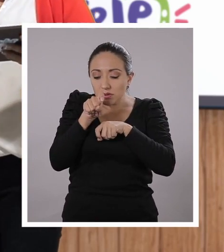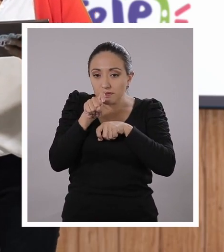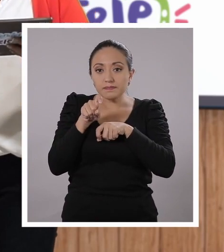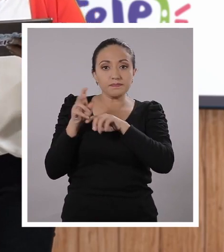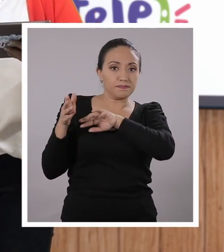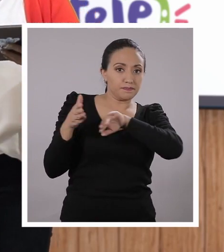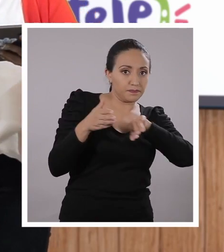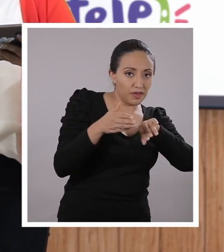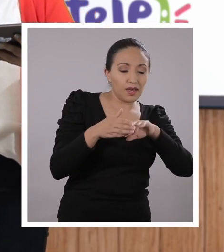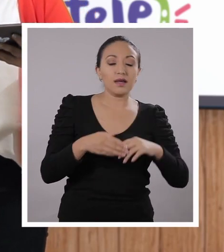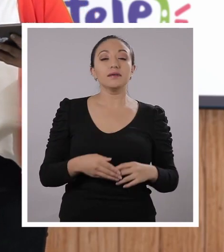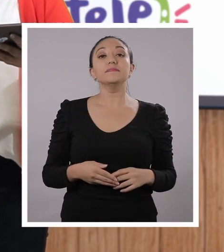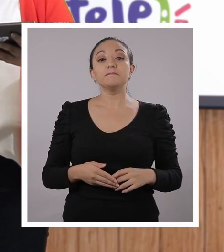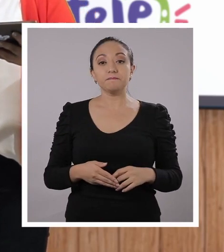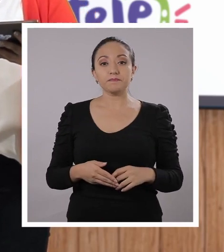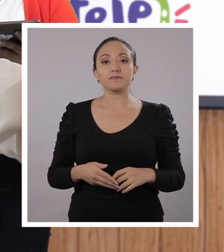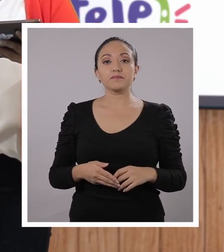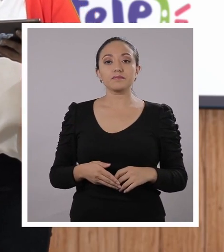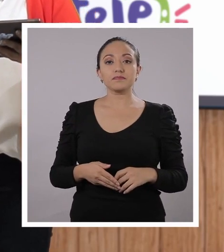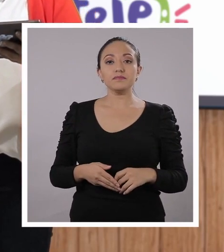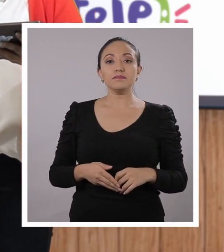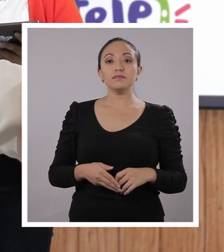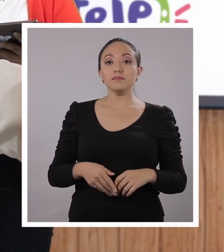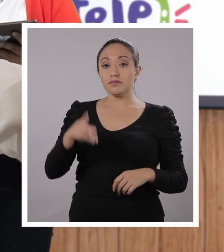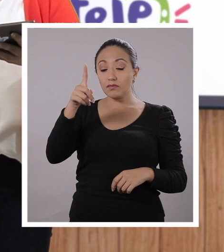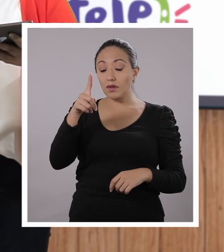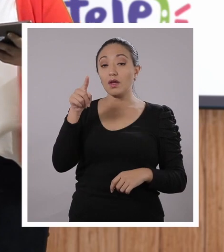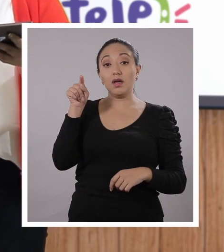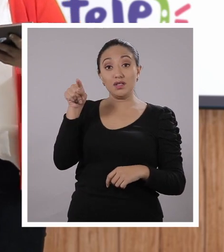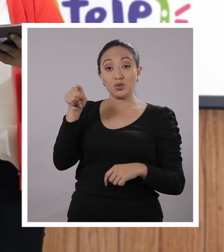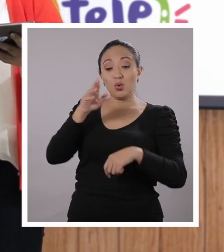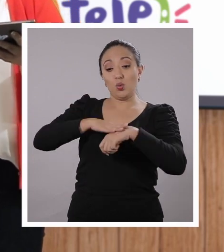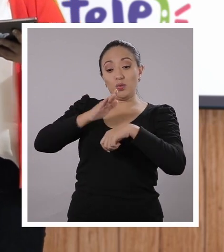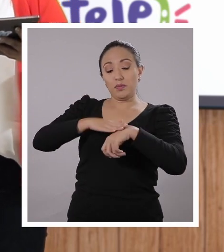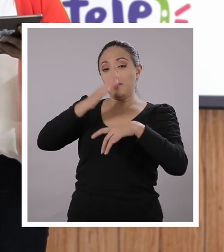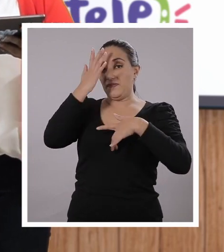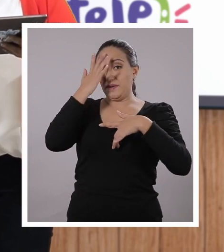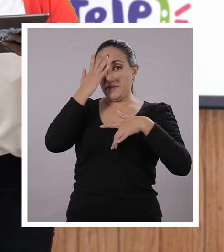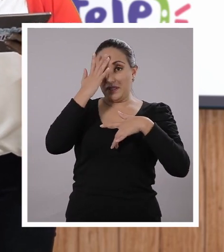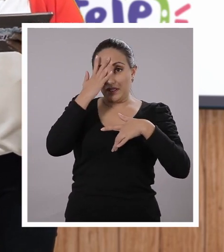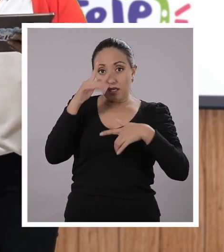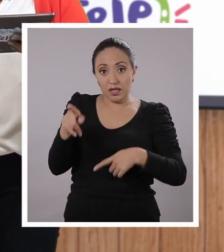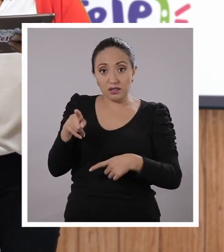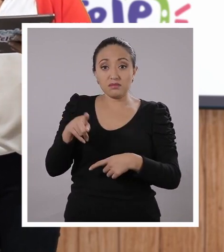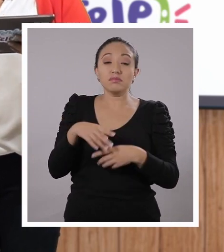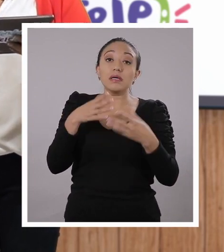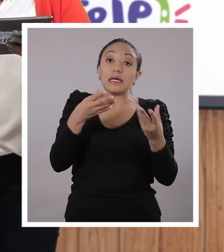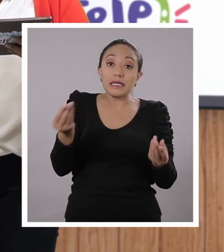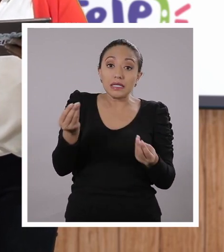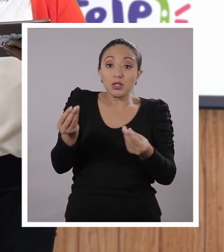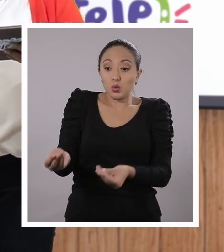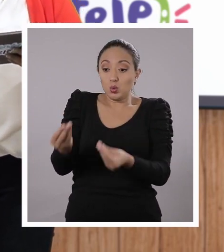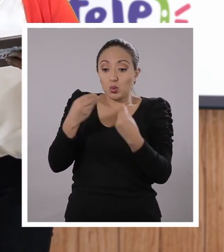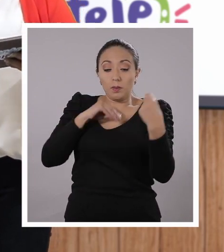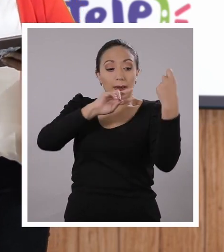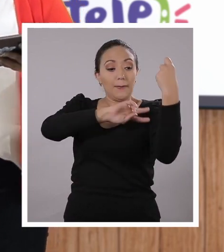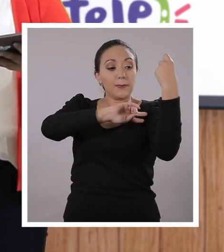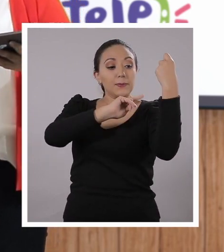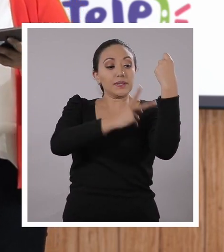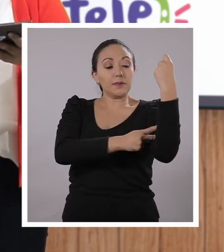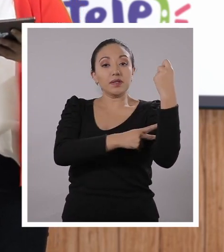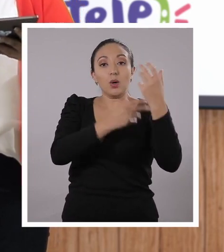Listo. Continuamos. Destruyen células causantes de enfermedades y suministran